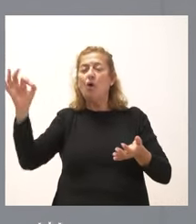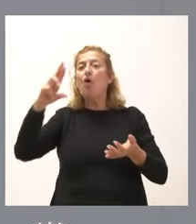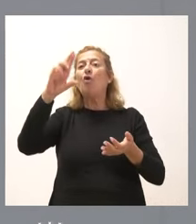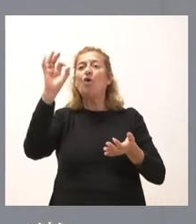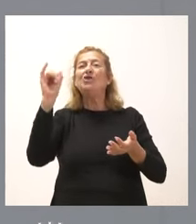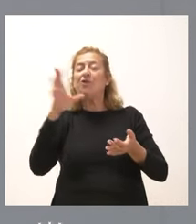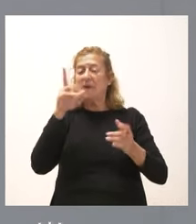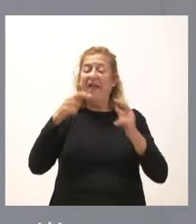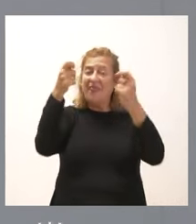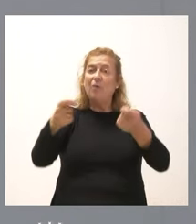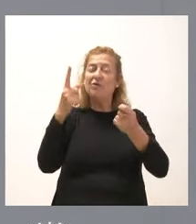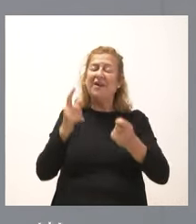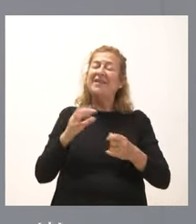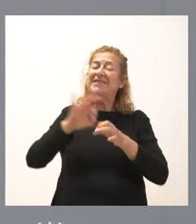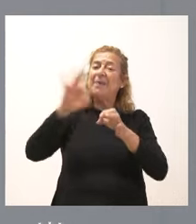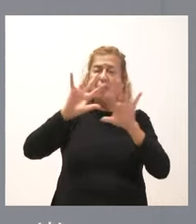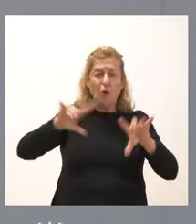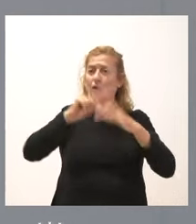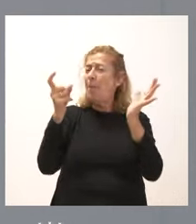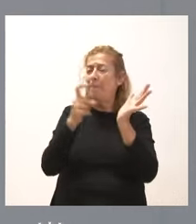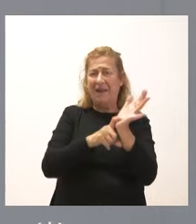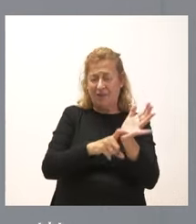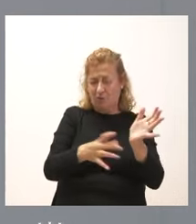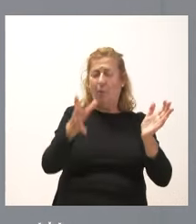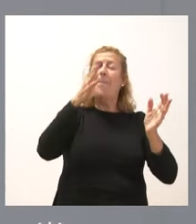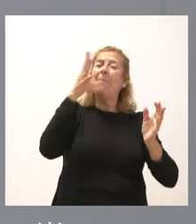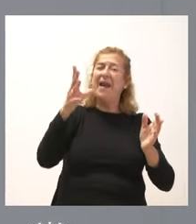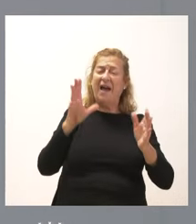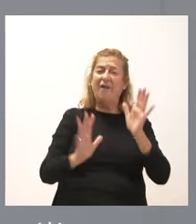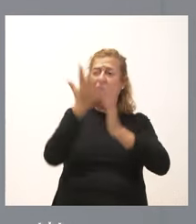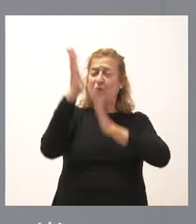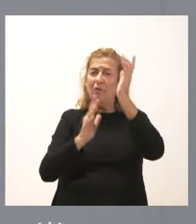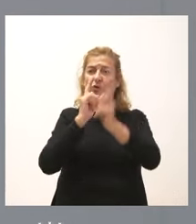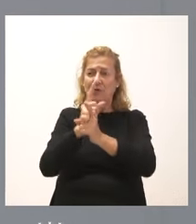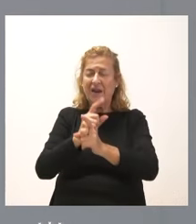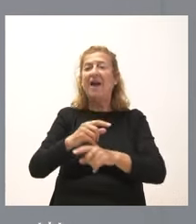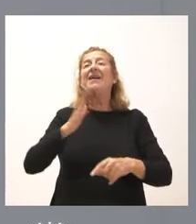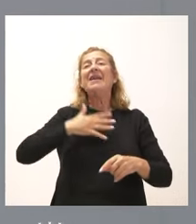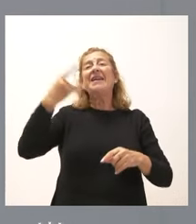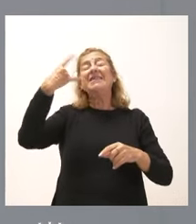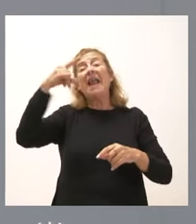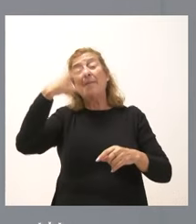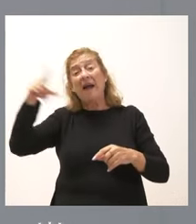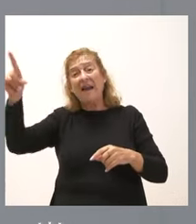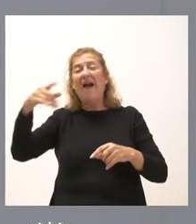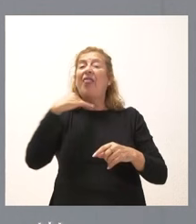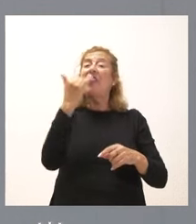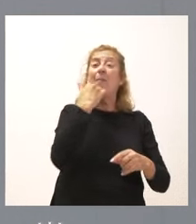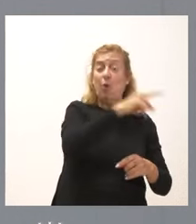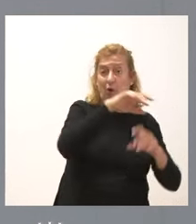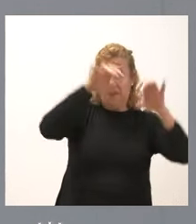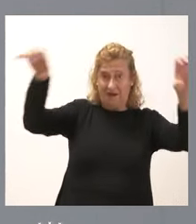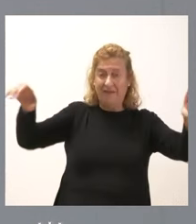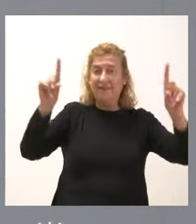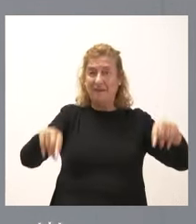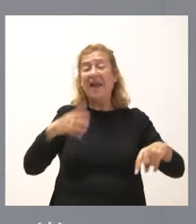servicio de lucha integral contra incendios forestales desde las bases de Cueto y Rabanal en León, de Maillo en Salamanca y de Rosinos en Zamora, a través